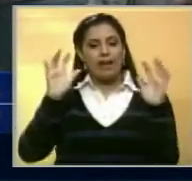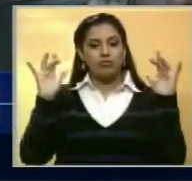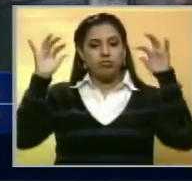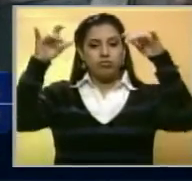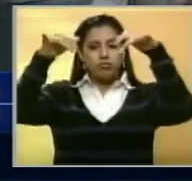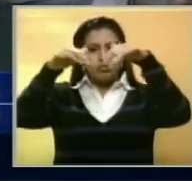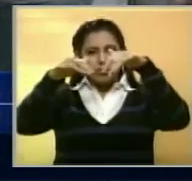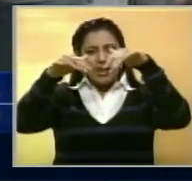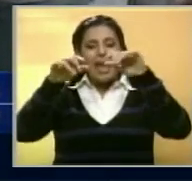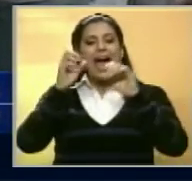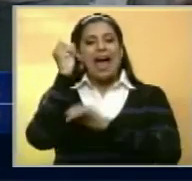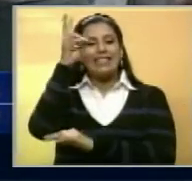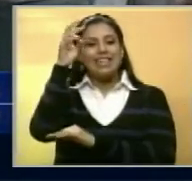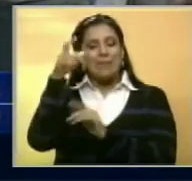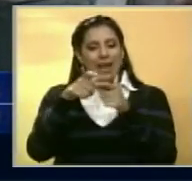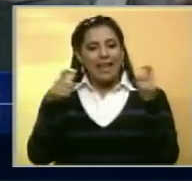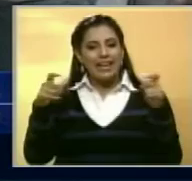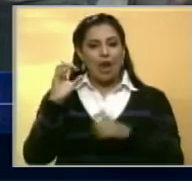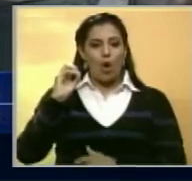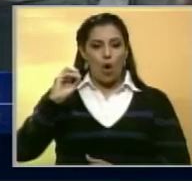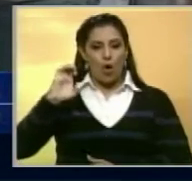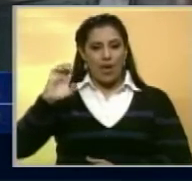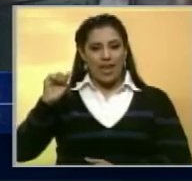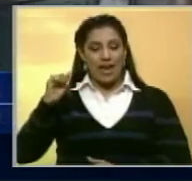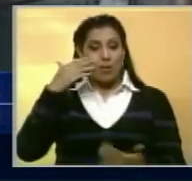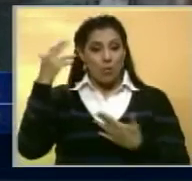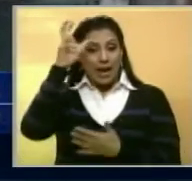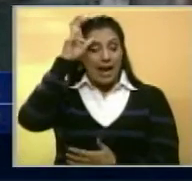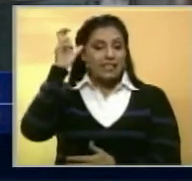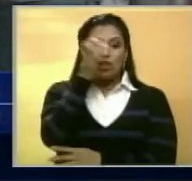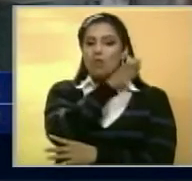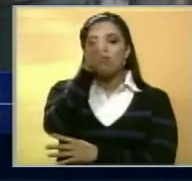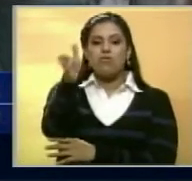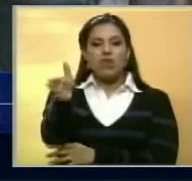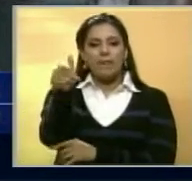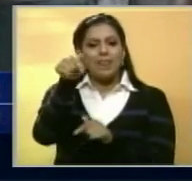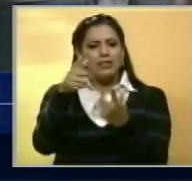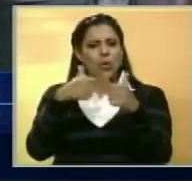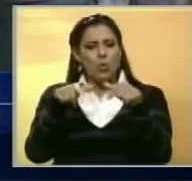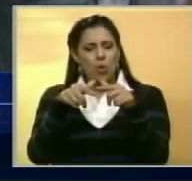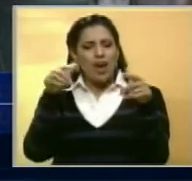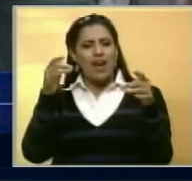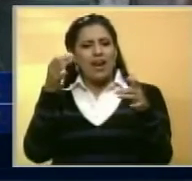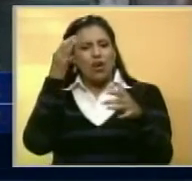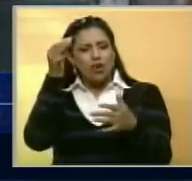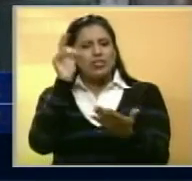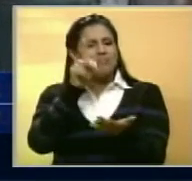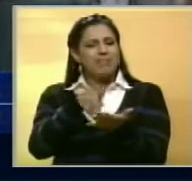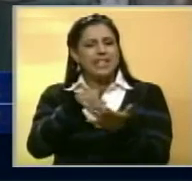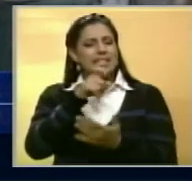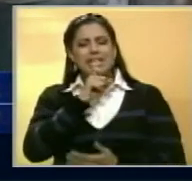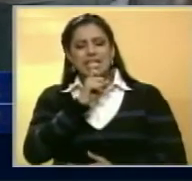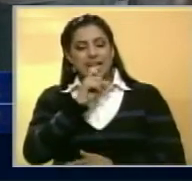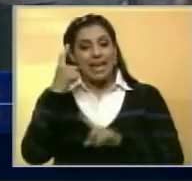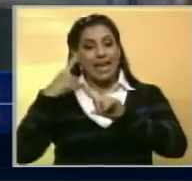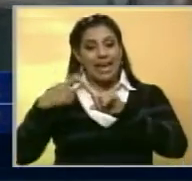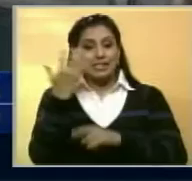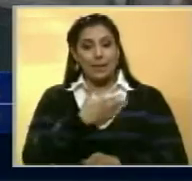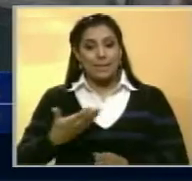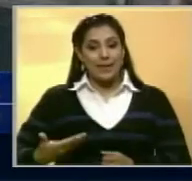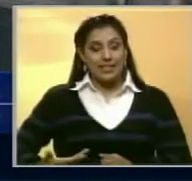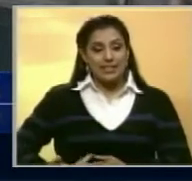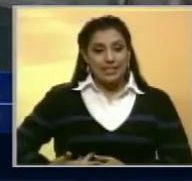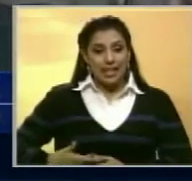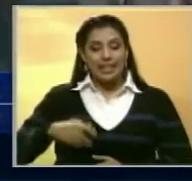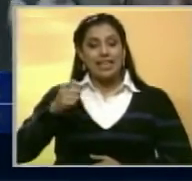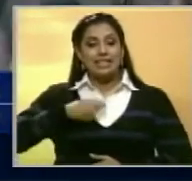46ª Asamblea General de la OEA, la canciller venezolana indicó que en este consejo estarán presentes los expresidentes José